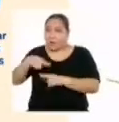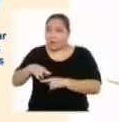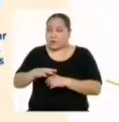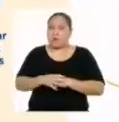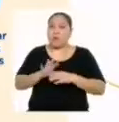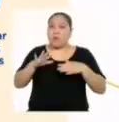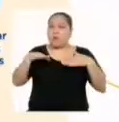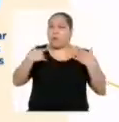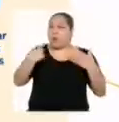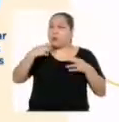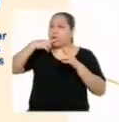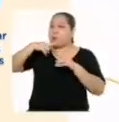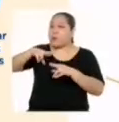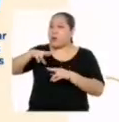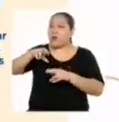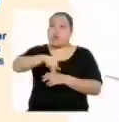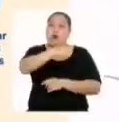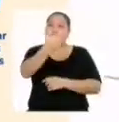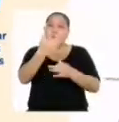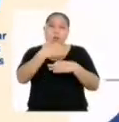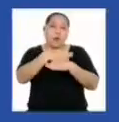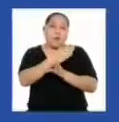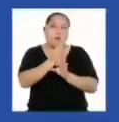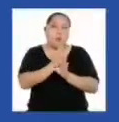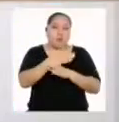¿Puedes obtener el resultado de otra forma?